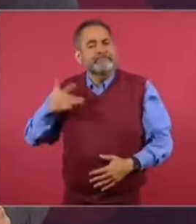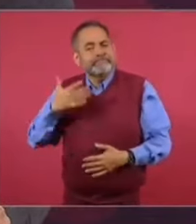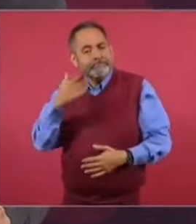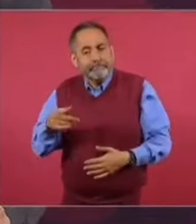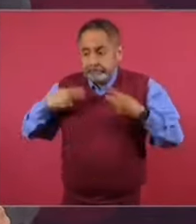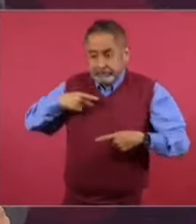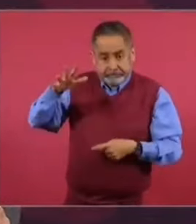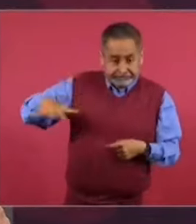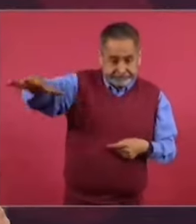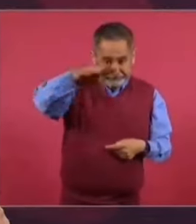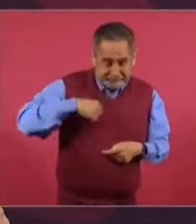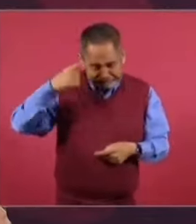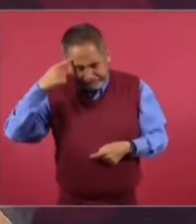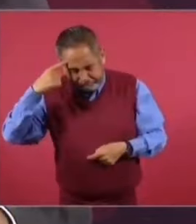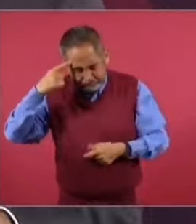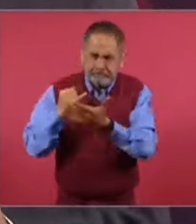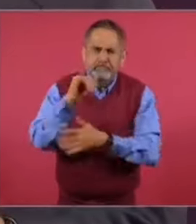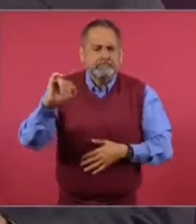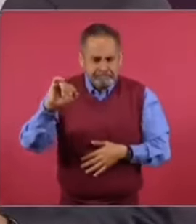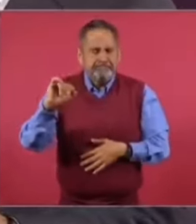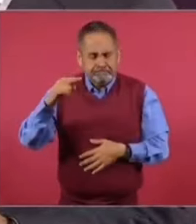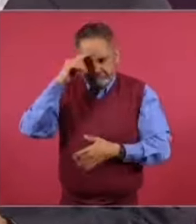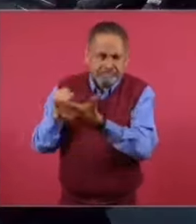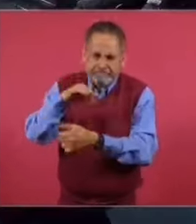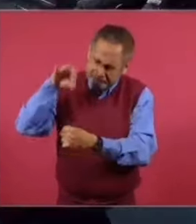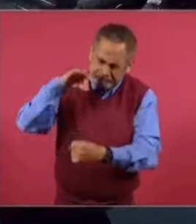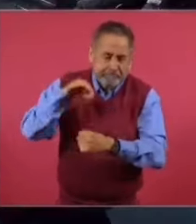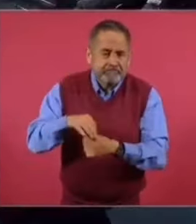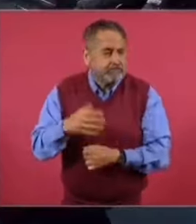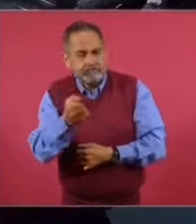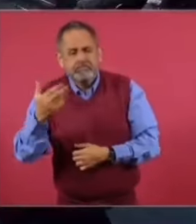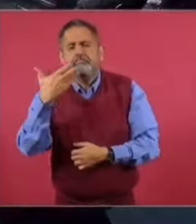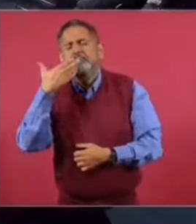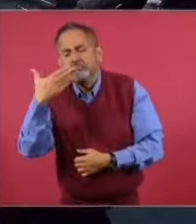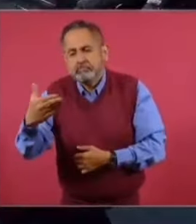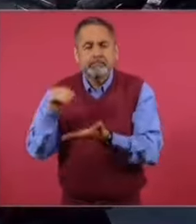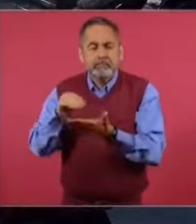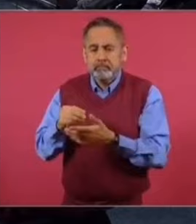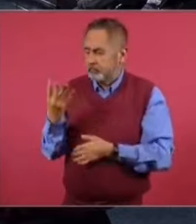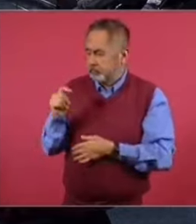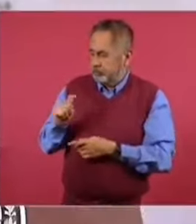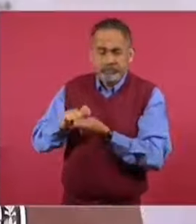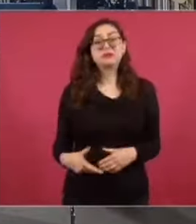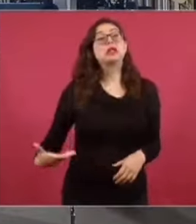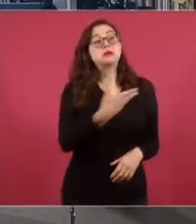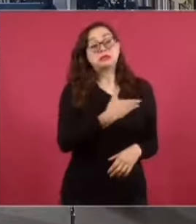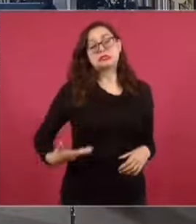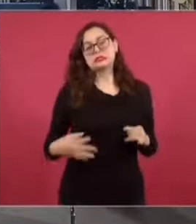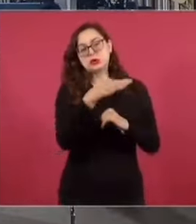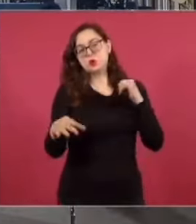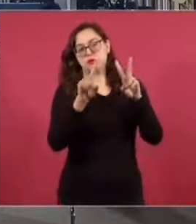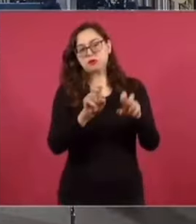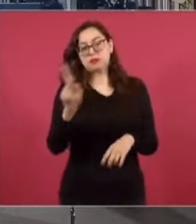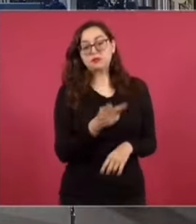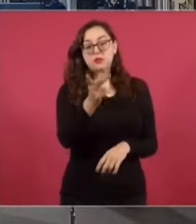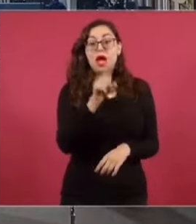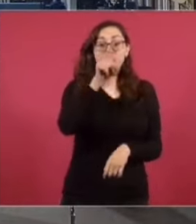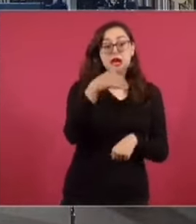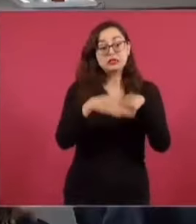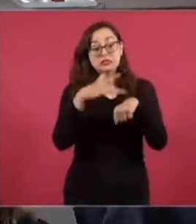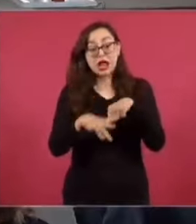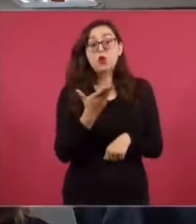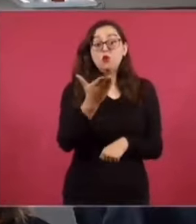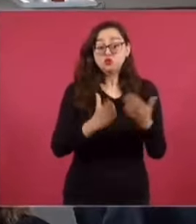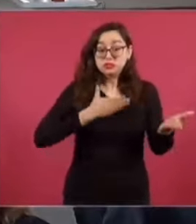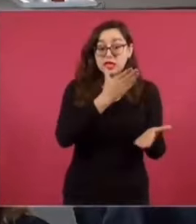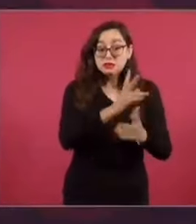de que el pueblo haya decidido bien para que continúe el proceso de transformación. ¿Usted tiene pensado acudir ahí Chalco